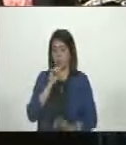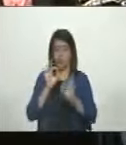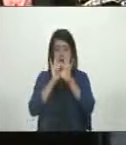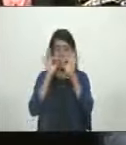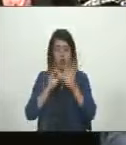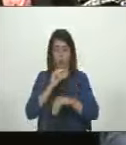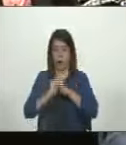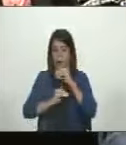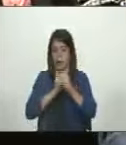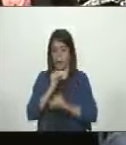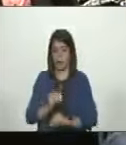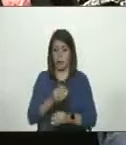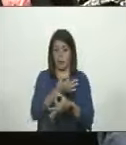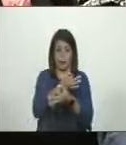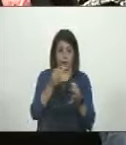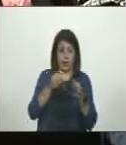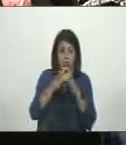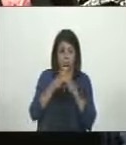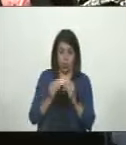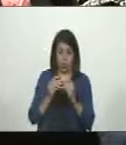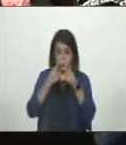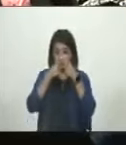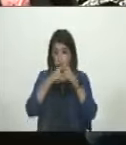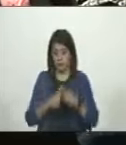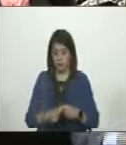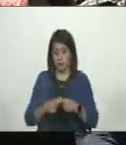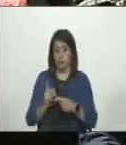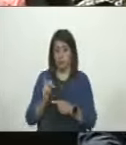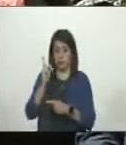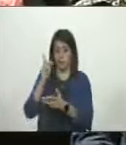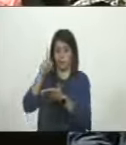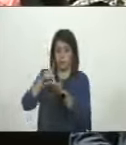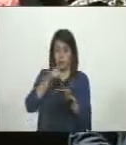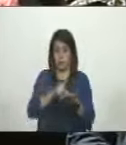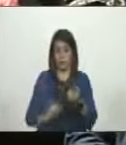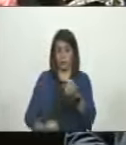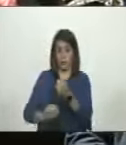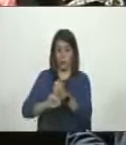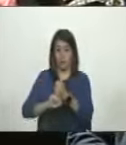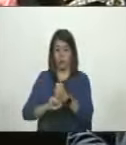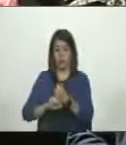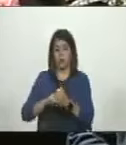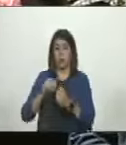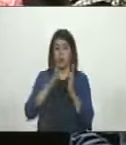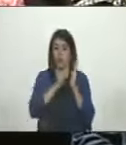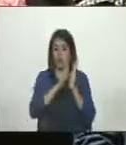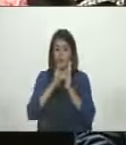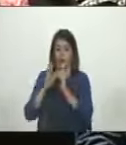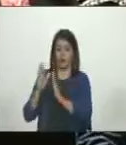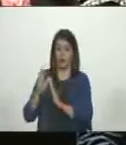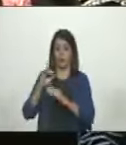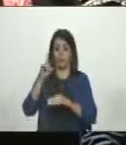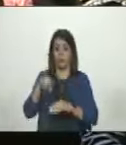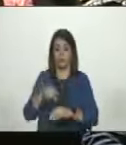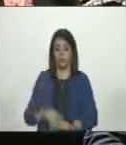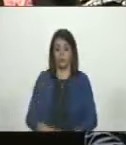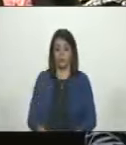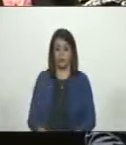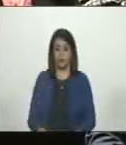ejecutar de manera eficiente estos recursos sino con un pueblo cada vez más organizado. Y finalmente